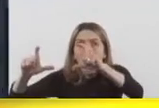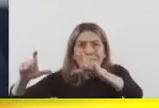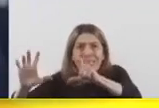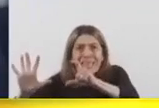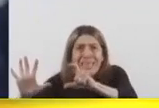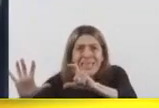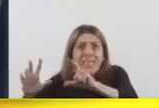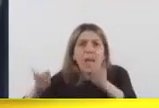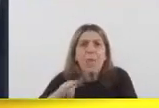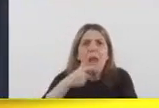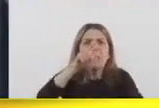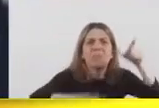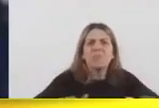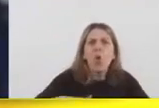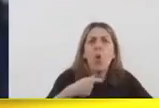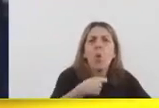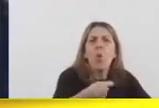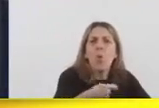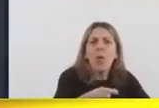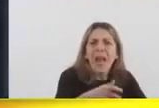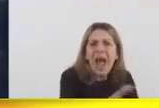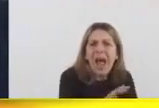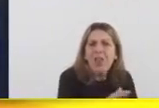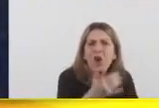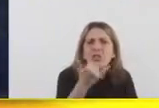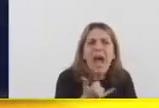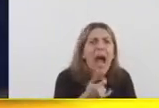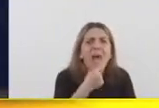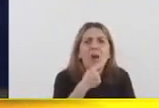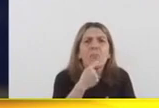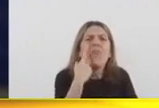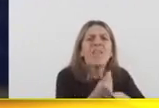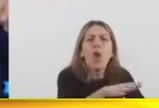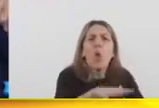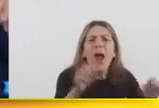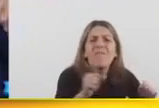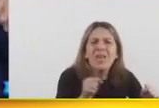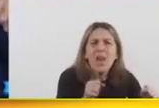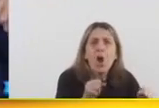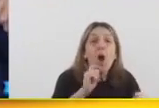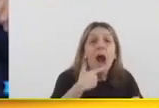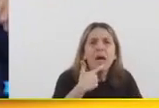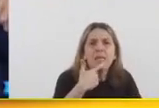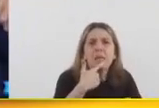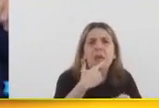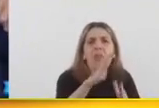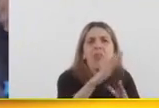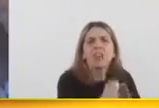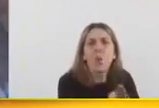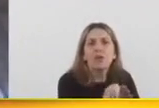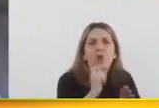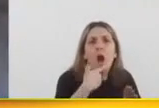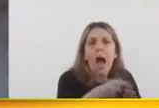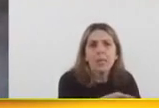viven en zonas frías les hacemos una rebaja de las tarifas delgadas del 50%. Porque estamos cuidando ese